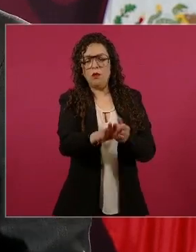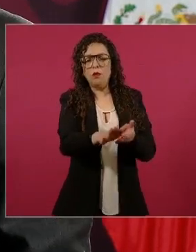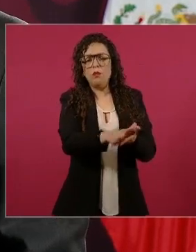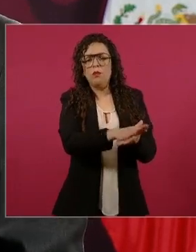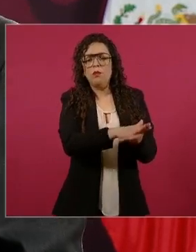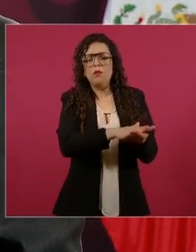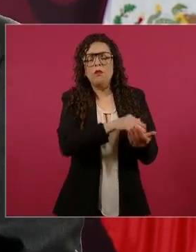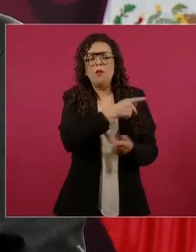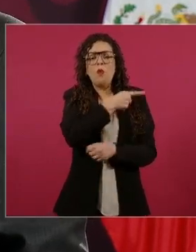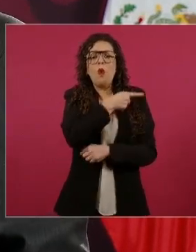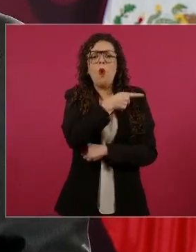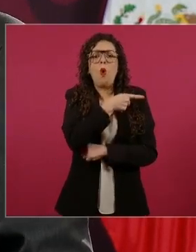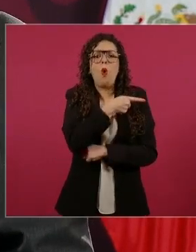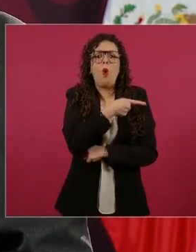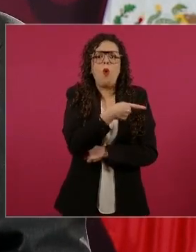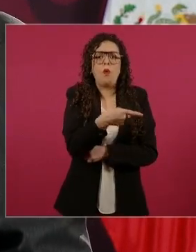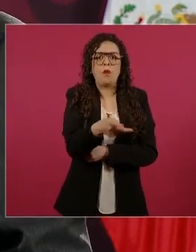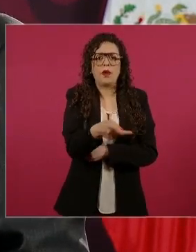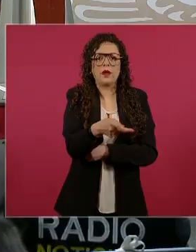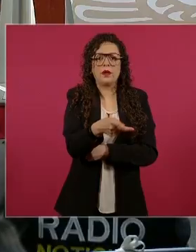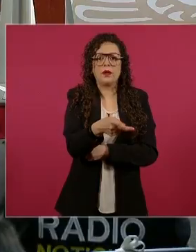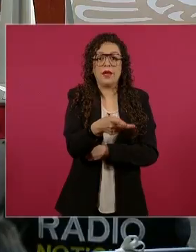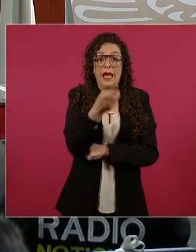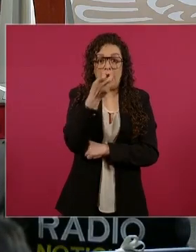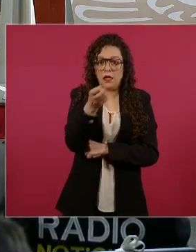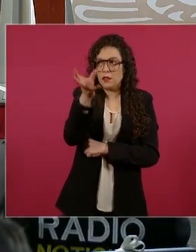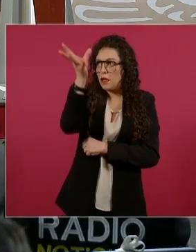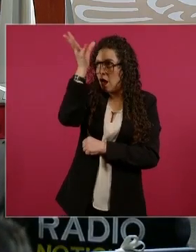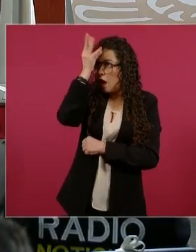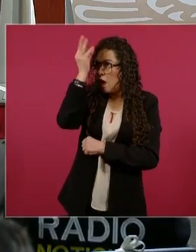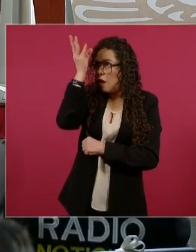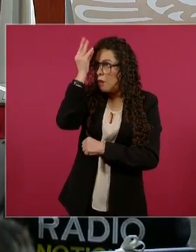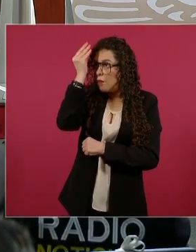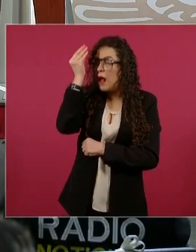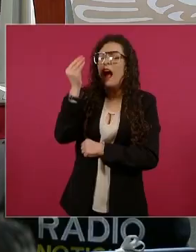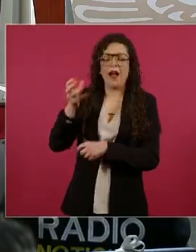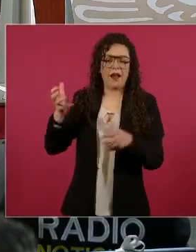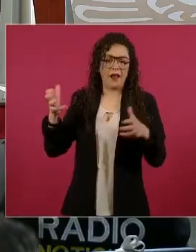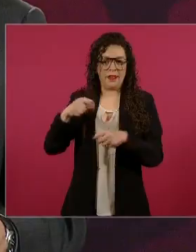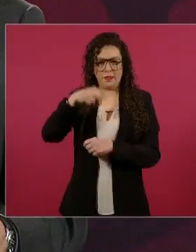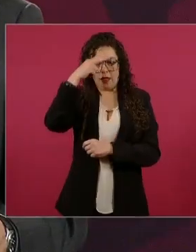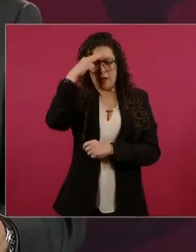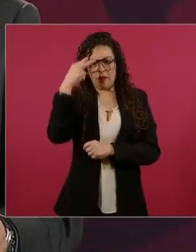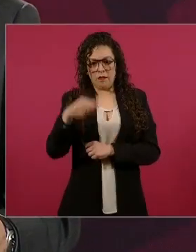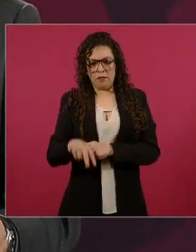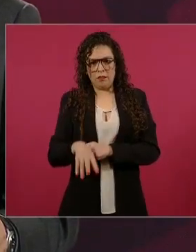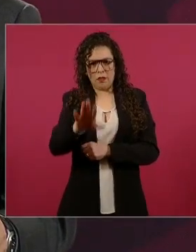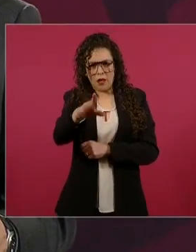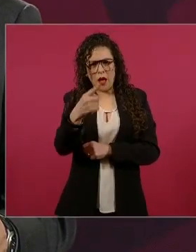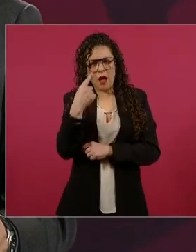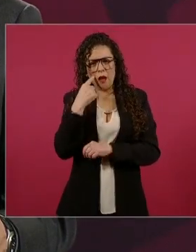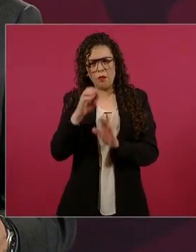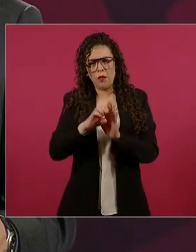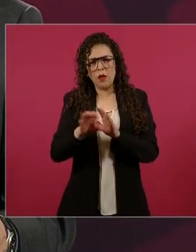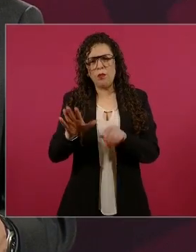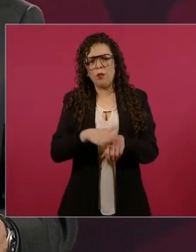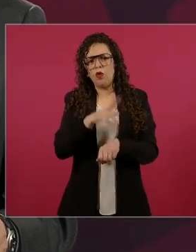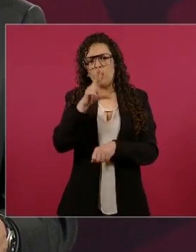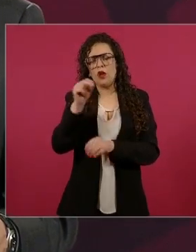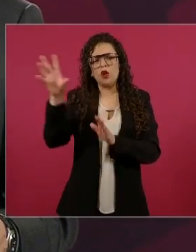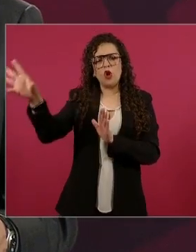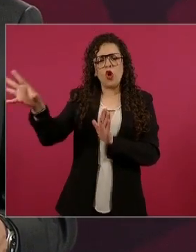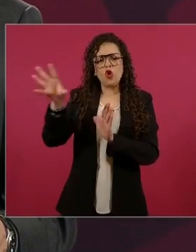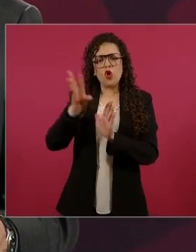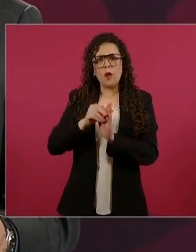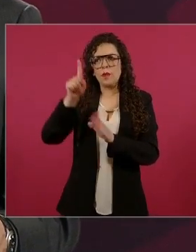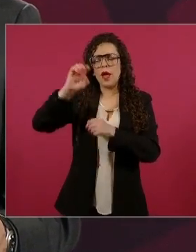Y, por ejemplo, a ver, ¿por qué no copiaron lo del estado de bienestar que se